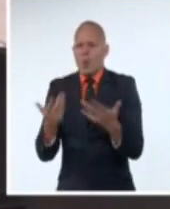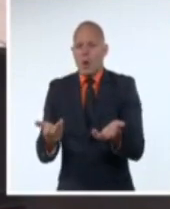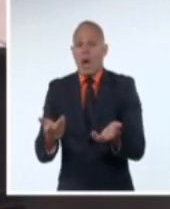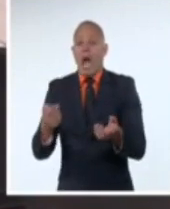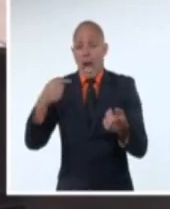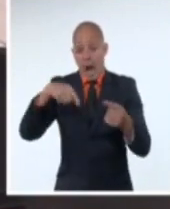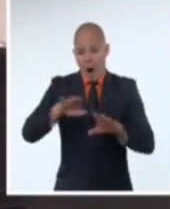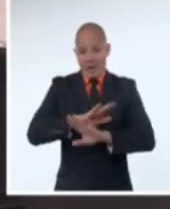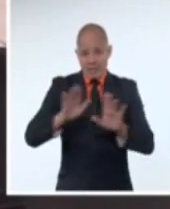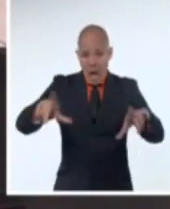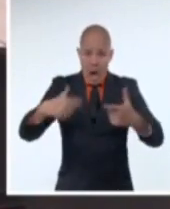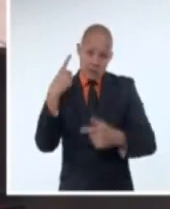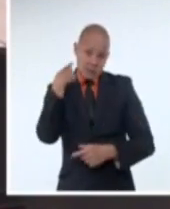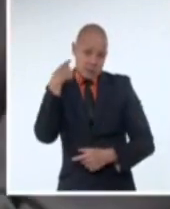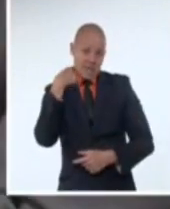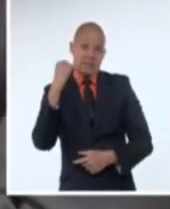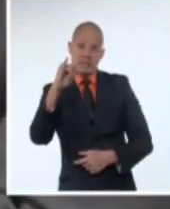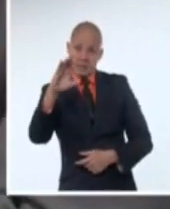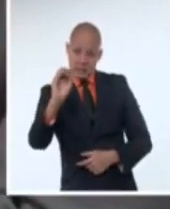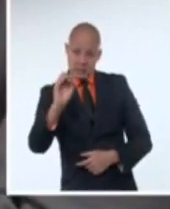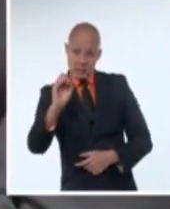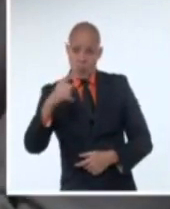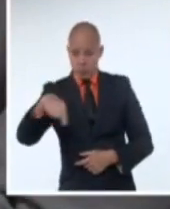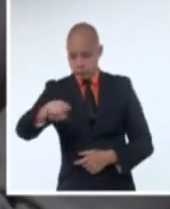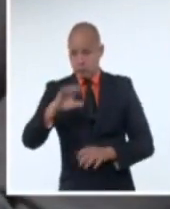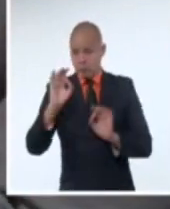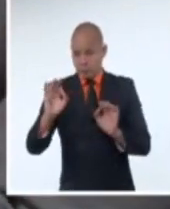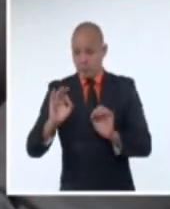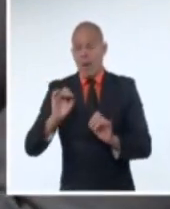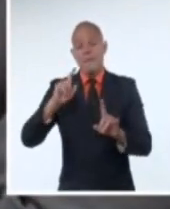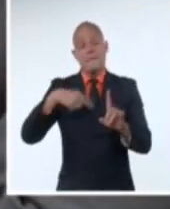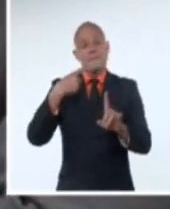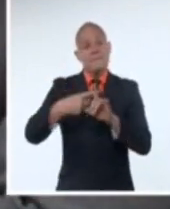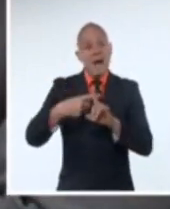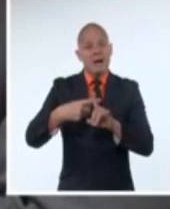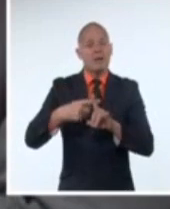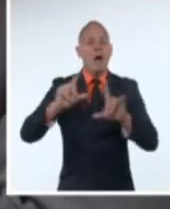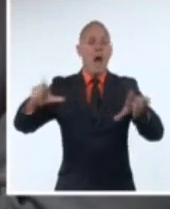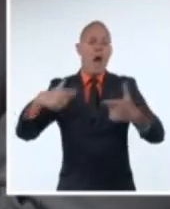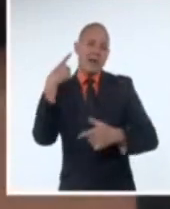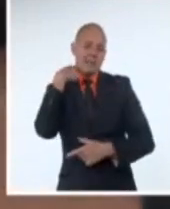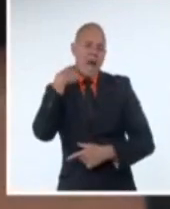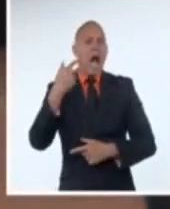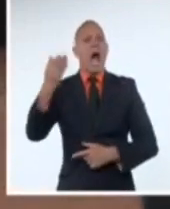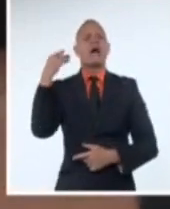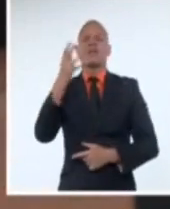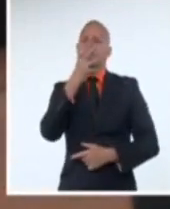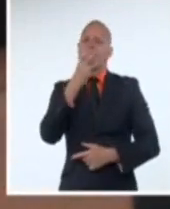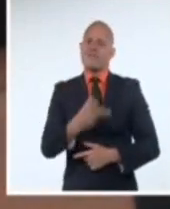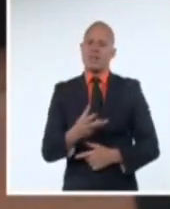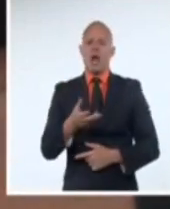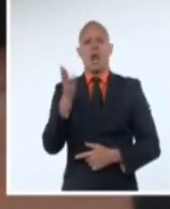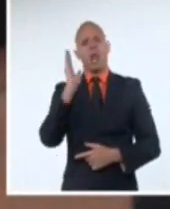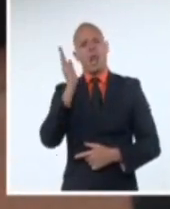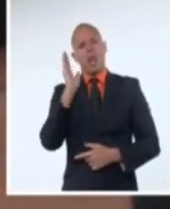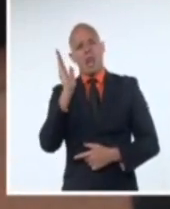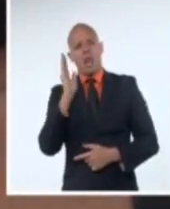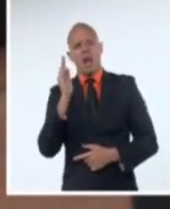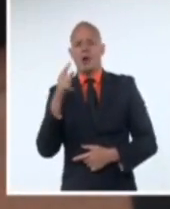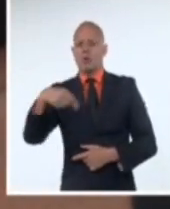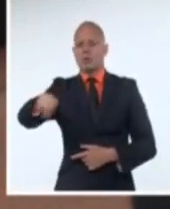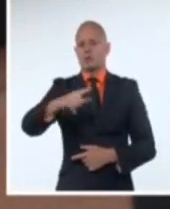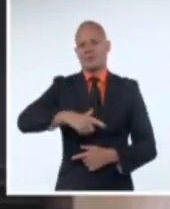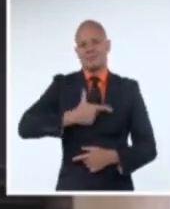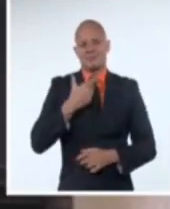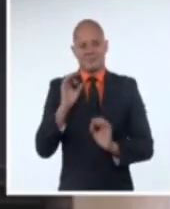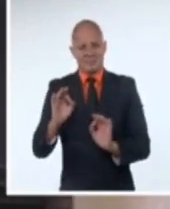aniversario 60 de la organización y del histórico discurso Palabras a los Intelectuales, pronunciado por el comandante en jefe